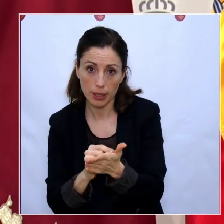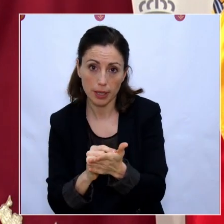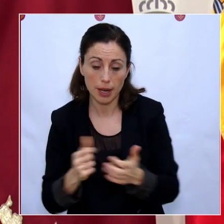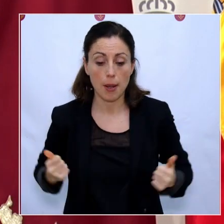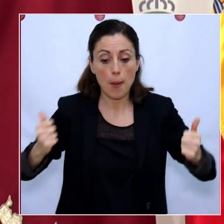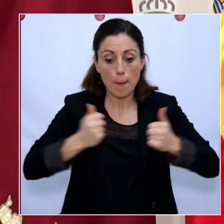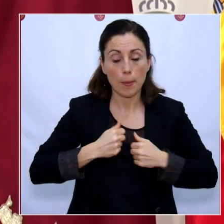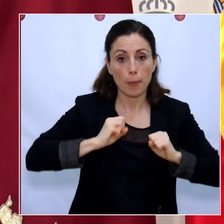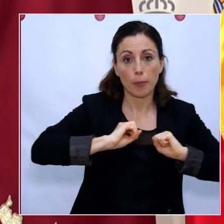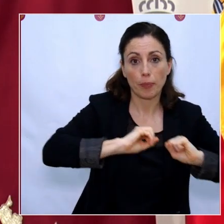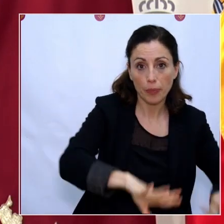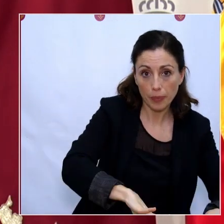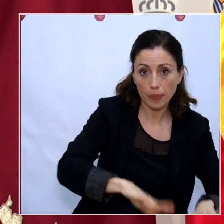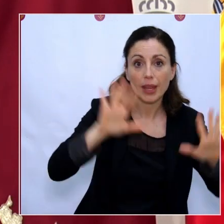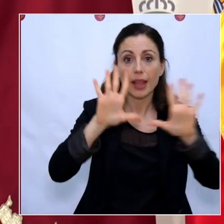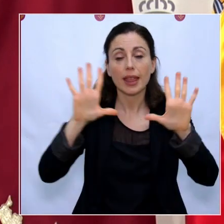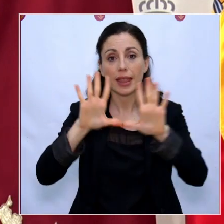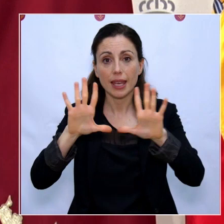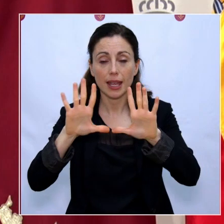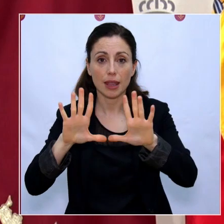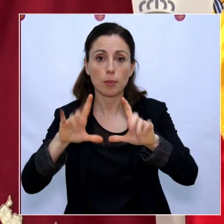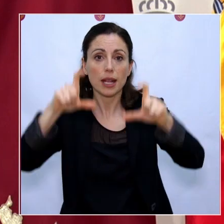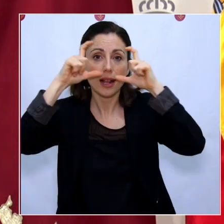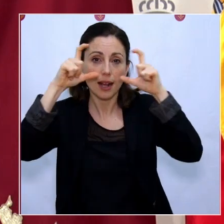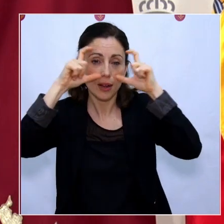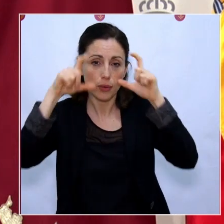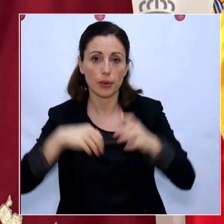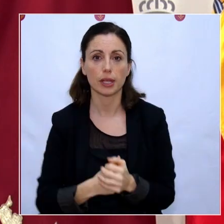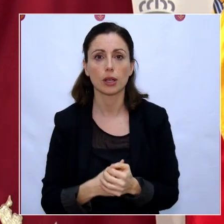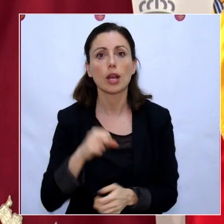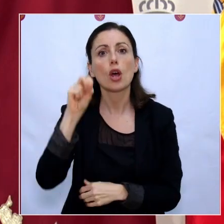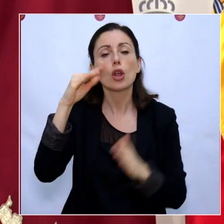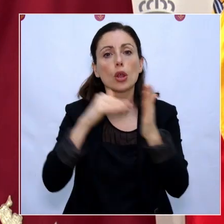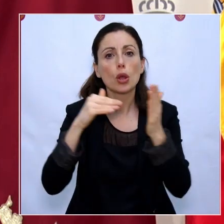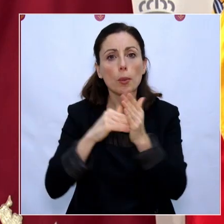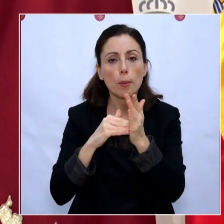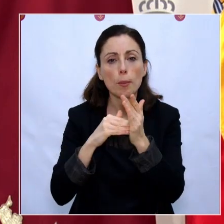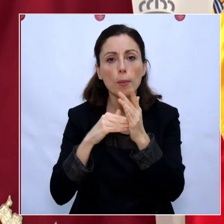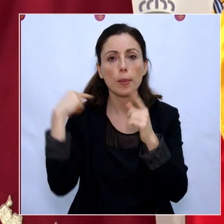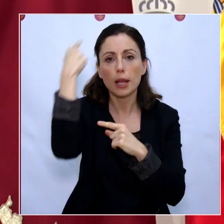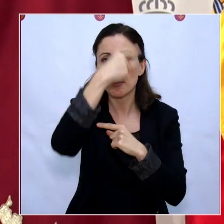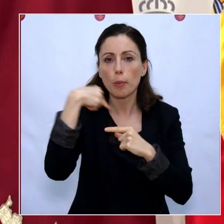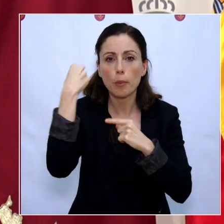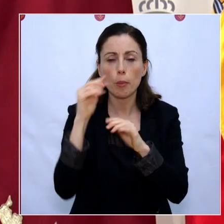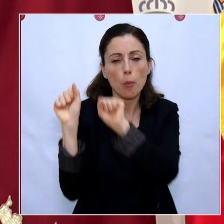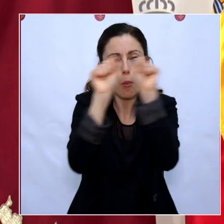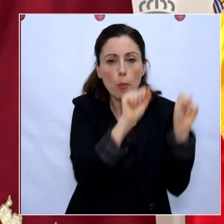.000 desechables, 10.000 gafas estancas, 2.000 protectores faciales, 1